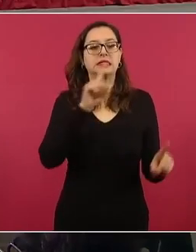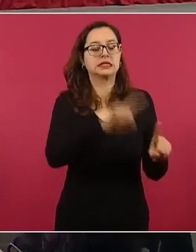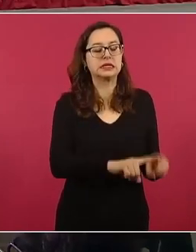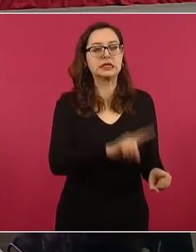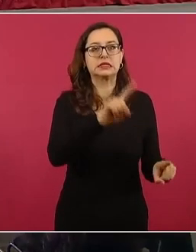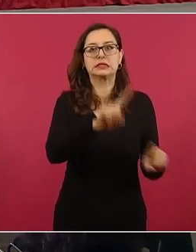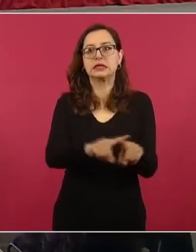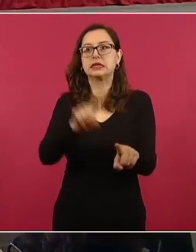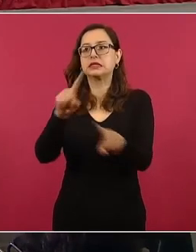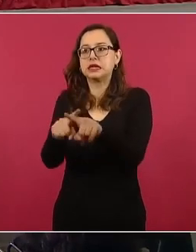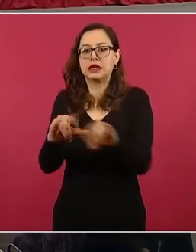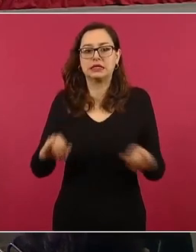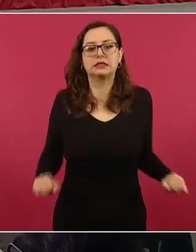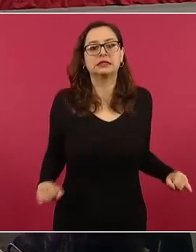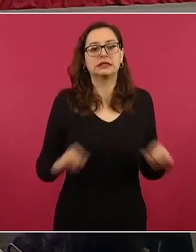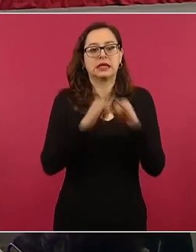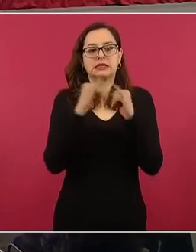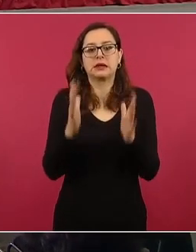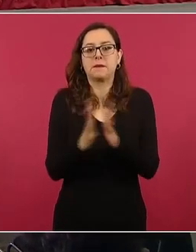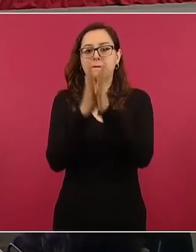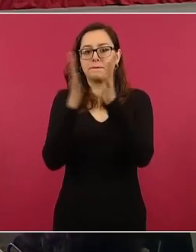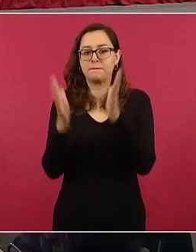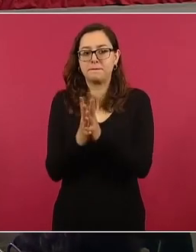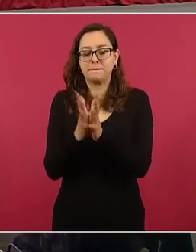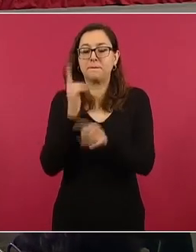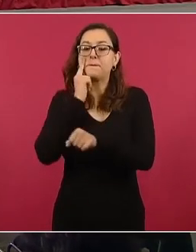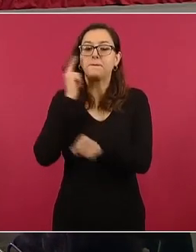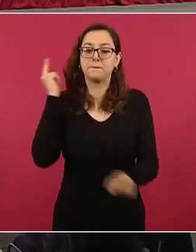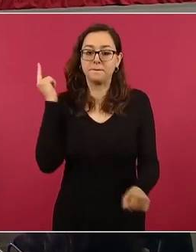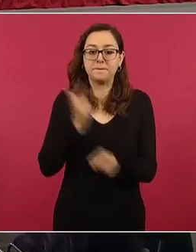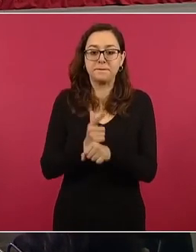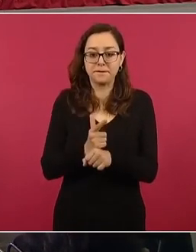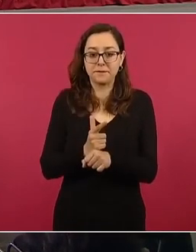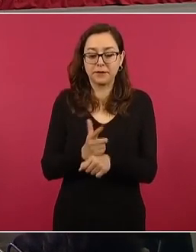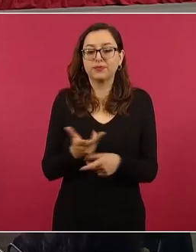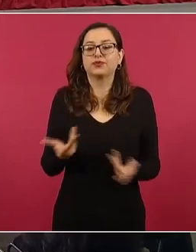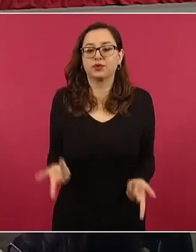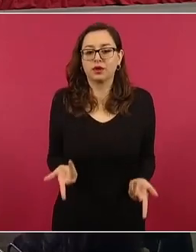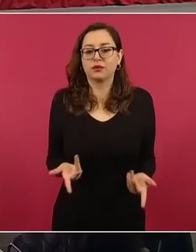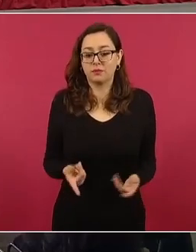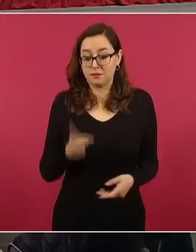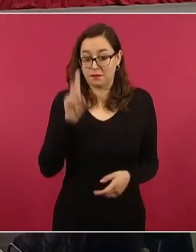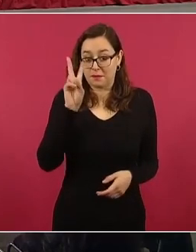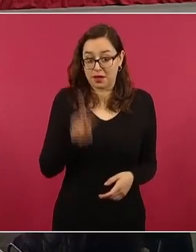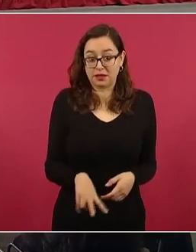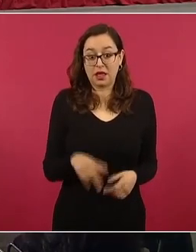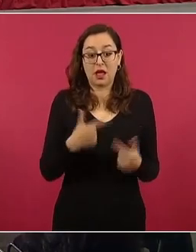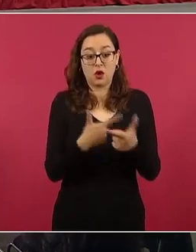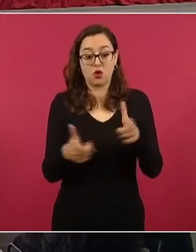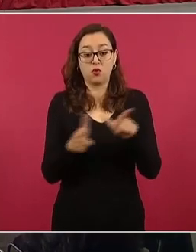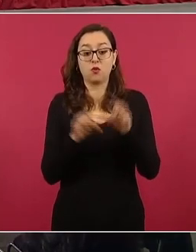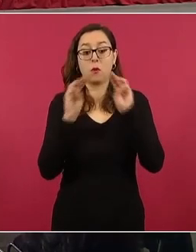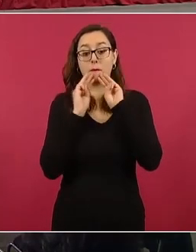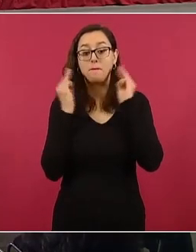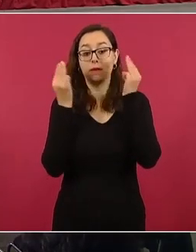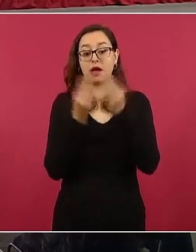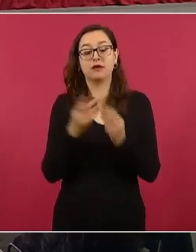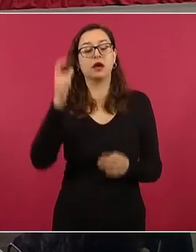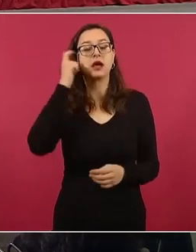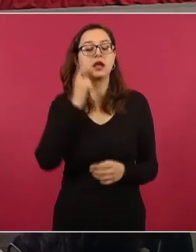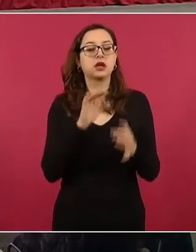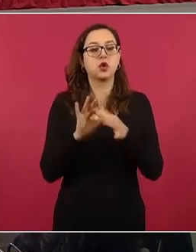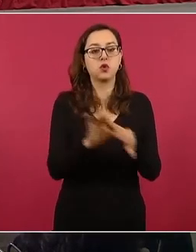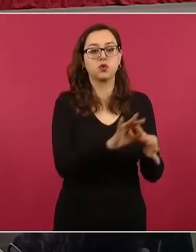instituciones y hemos podido determinar la forma en que se articuló el grupo delictivo de Guerreros Unidos con